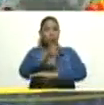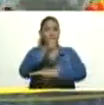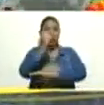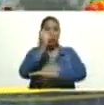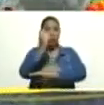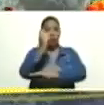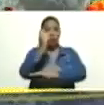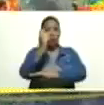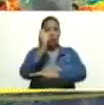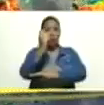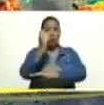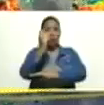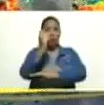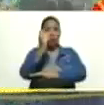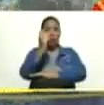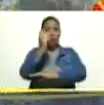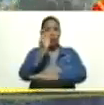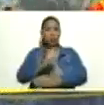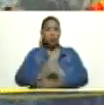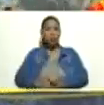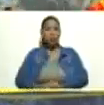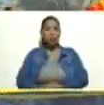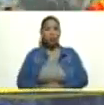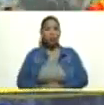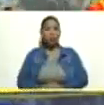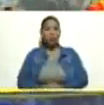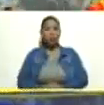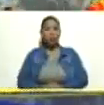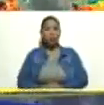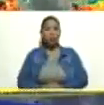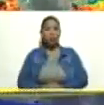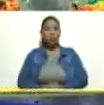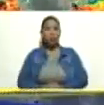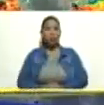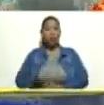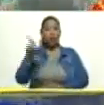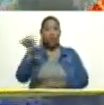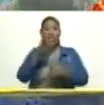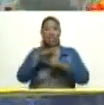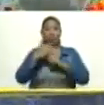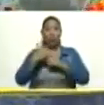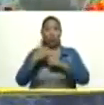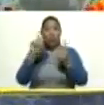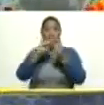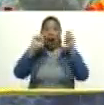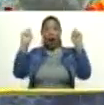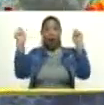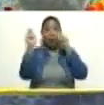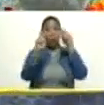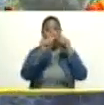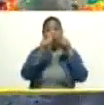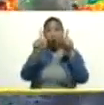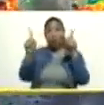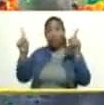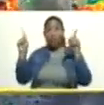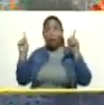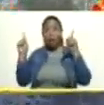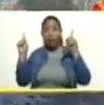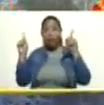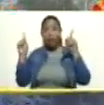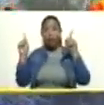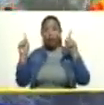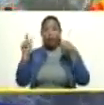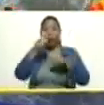la vida vieja y fría. Por una situación del cambio climático, y cada día va a ser más frecuente, cada